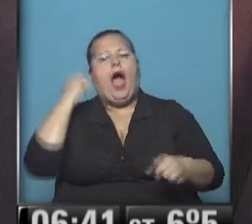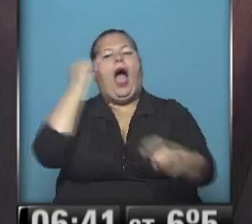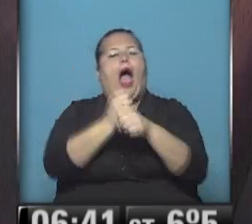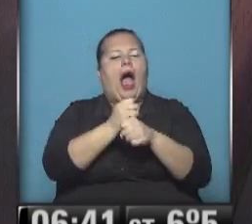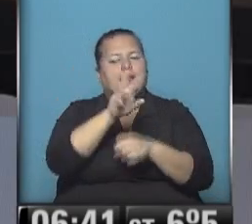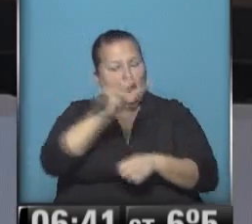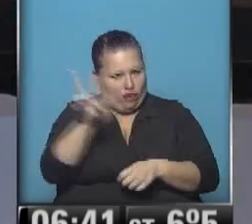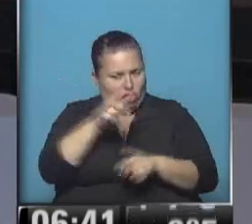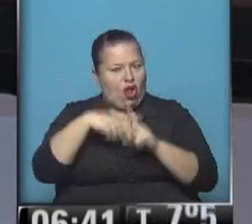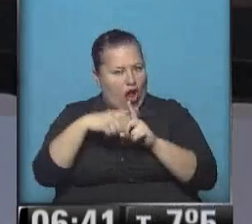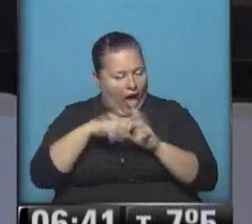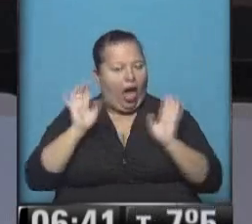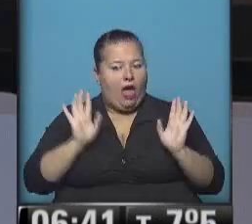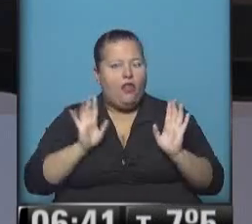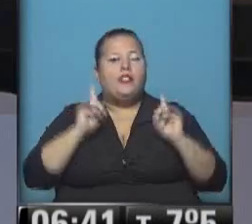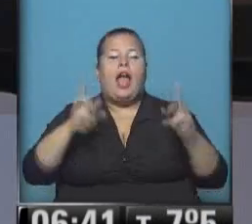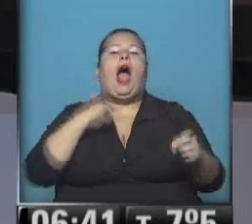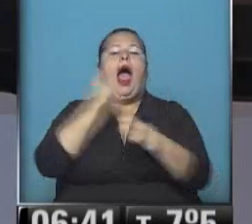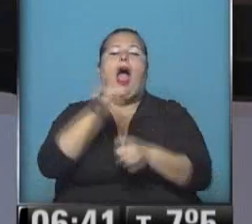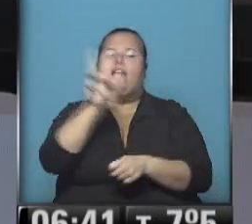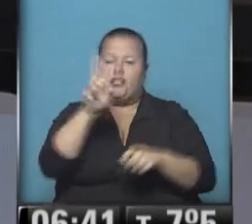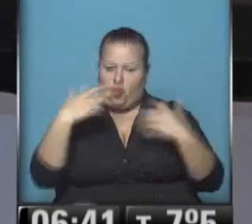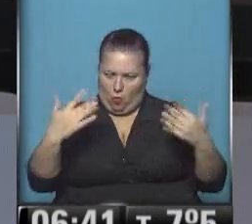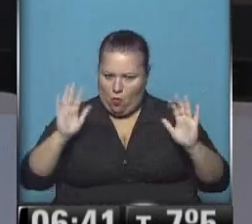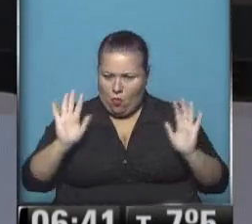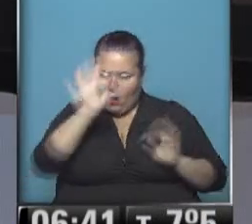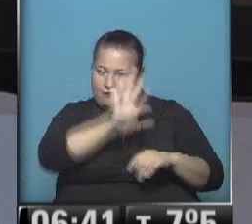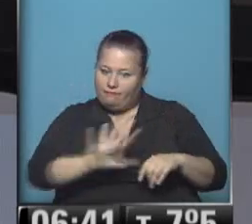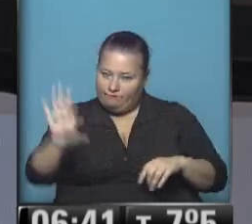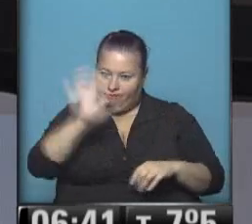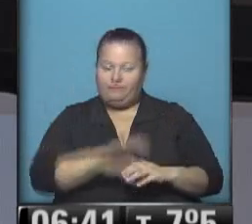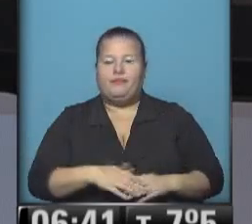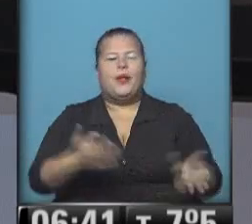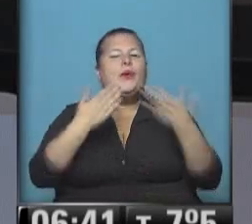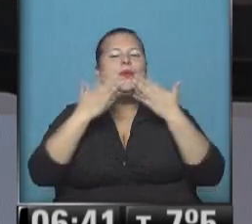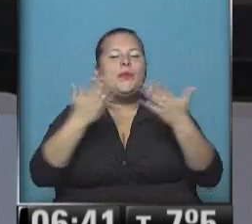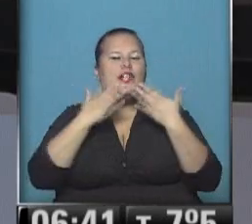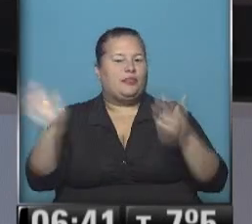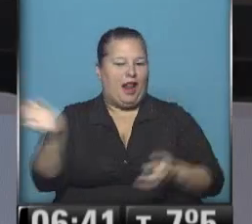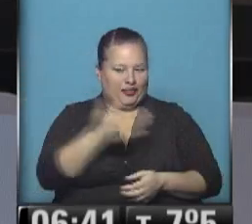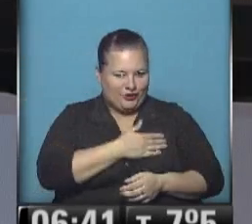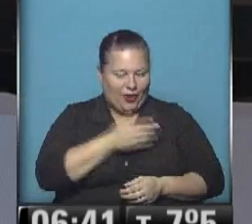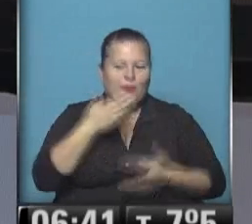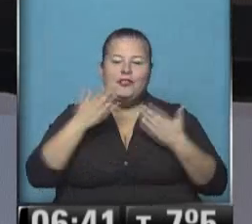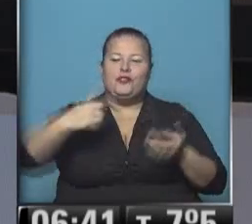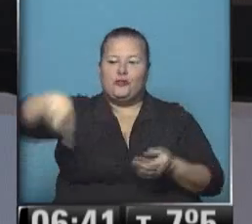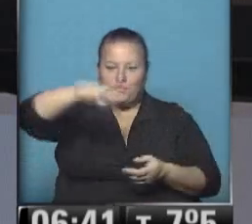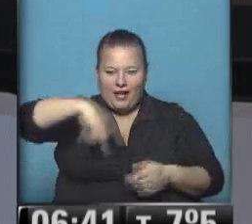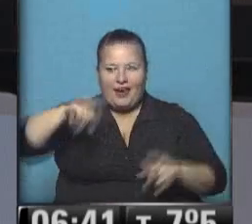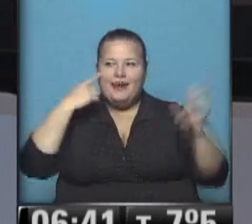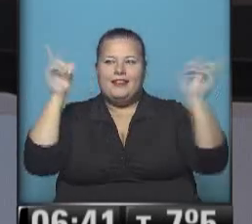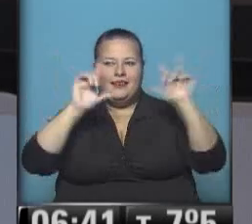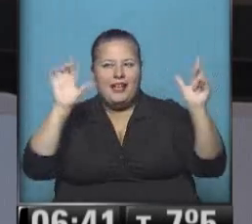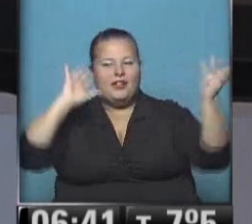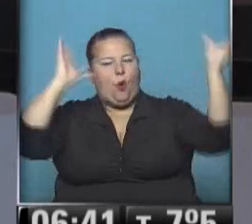22 grados, ¿eh? Y hasta 22 grados. Besazos para todos, ¿eh? Para todos ustedes que están ahí